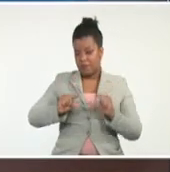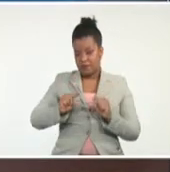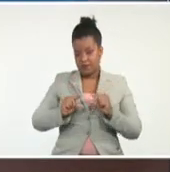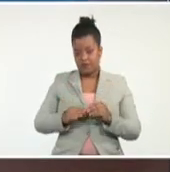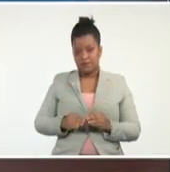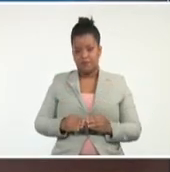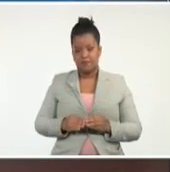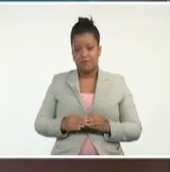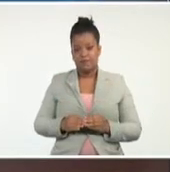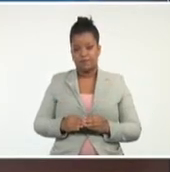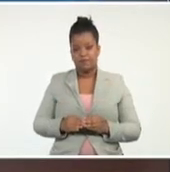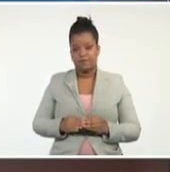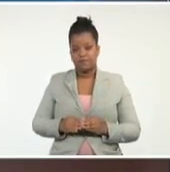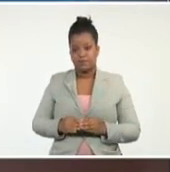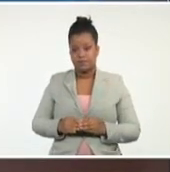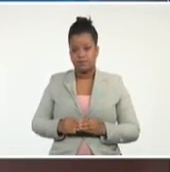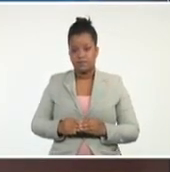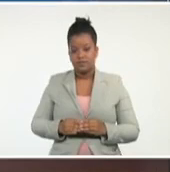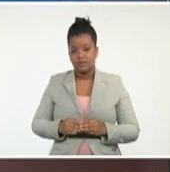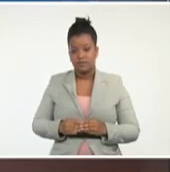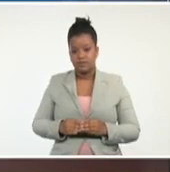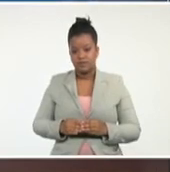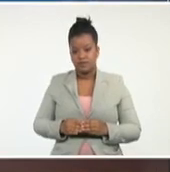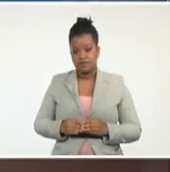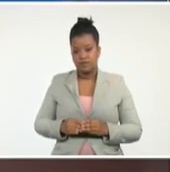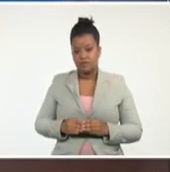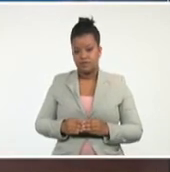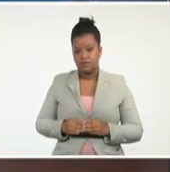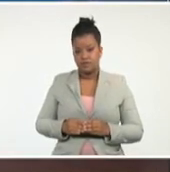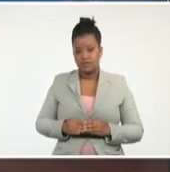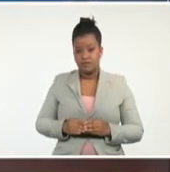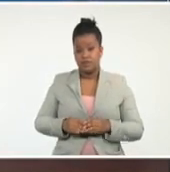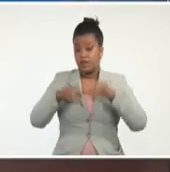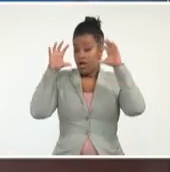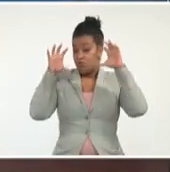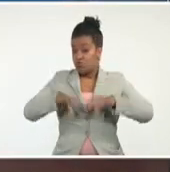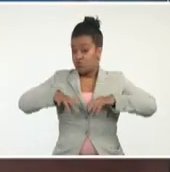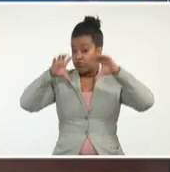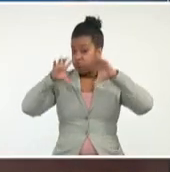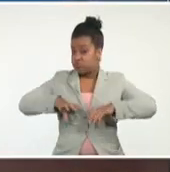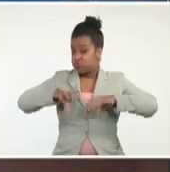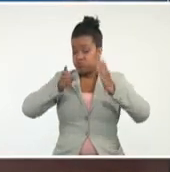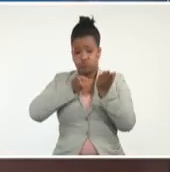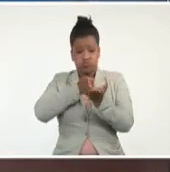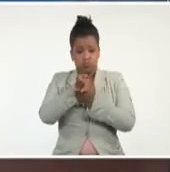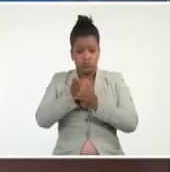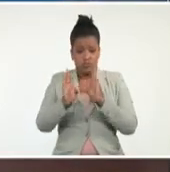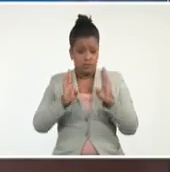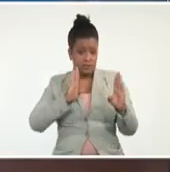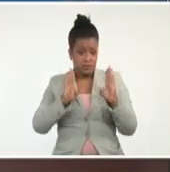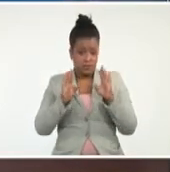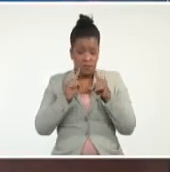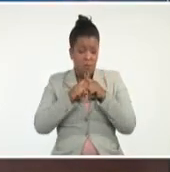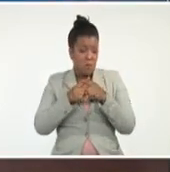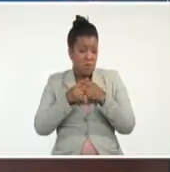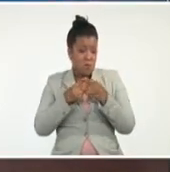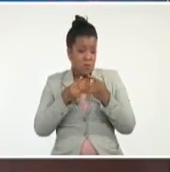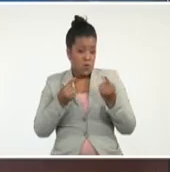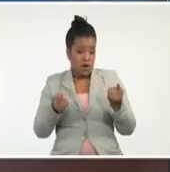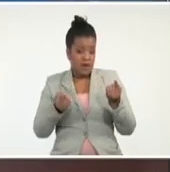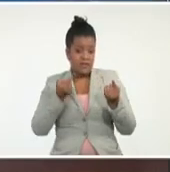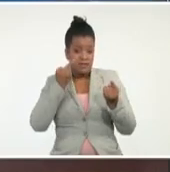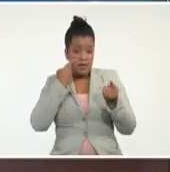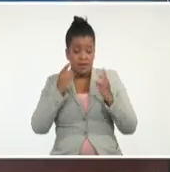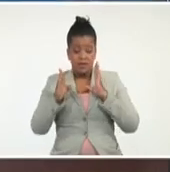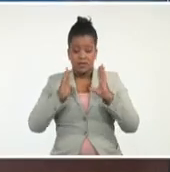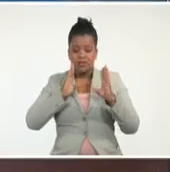Y esas lluvias van a continuar en la región central. ¿Por qué? Porque hay áreas que están muy lejanas a